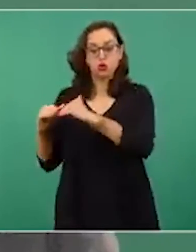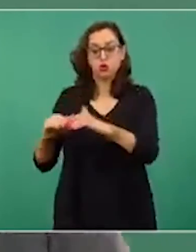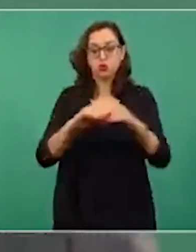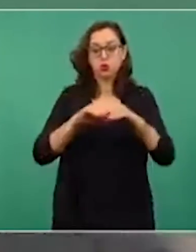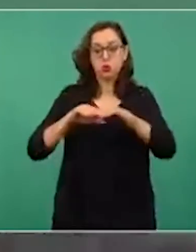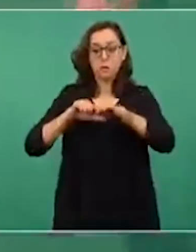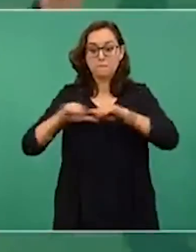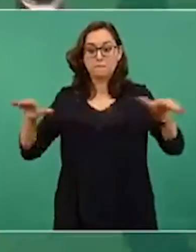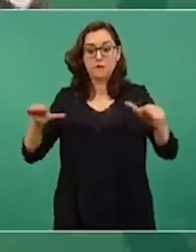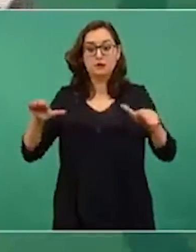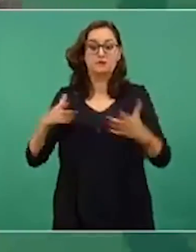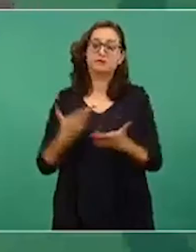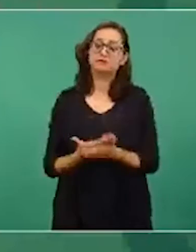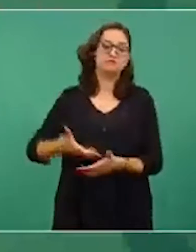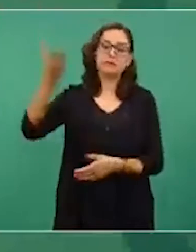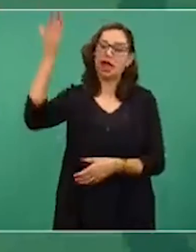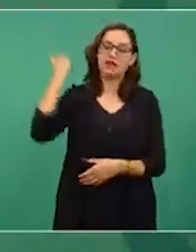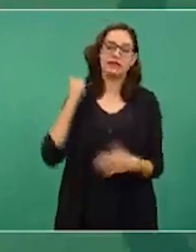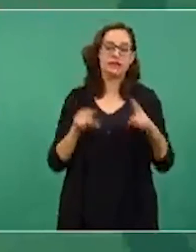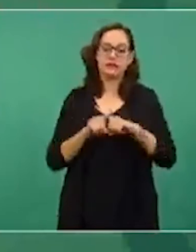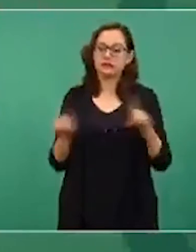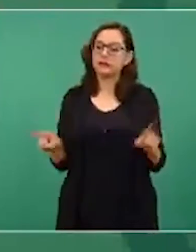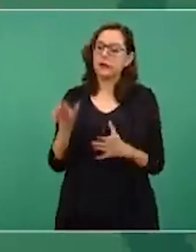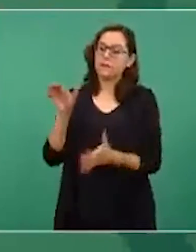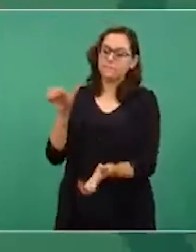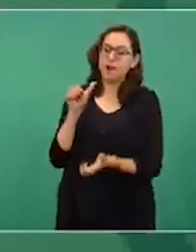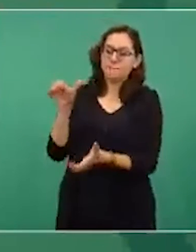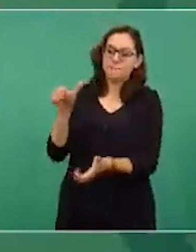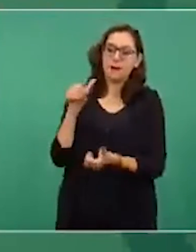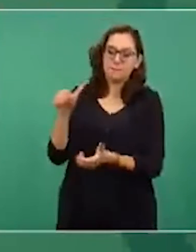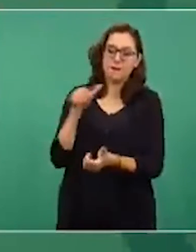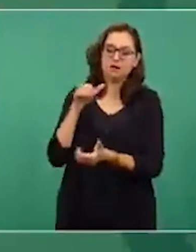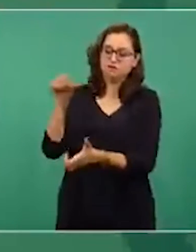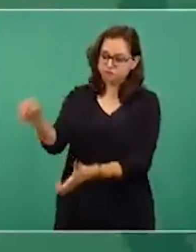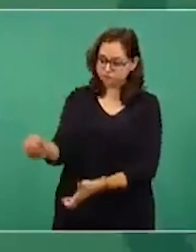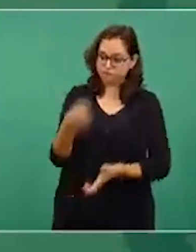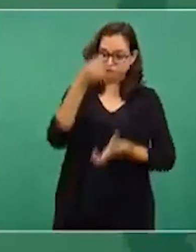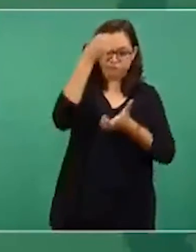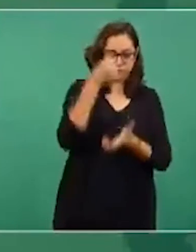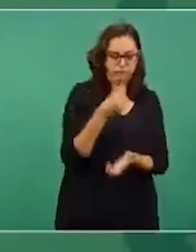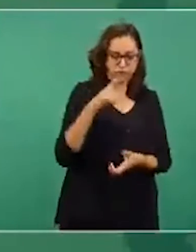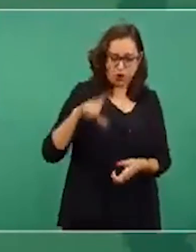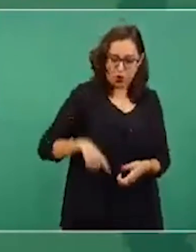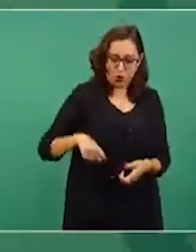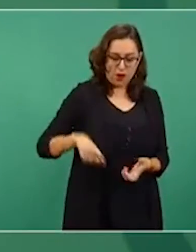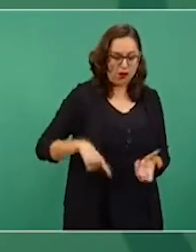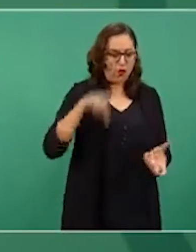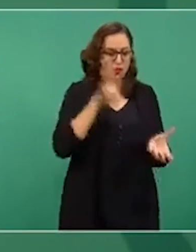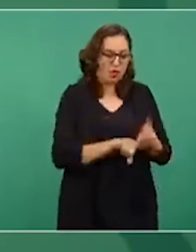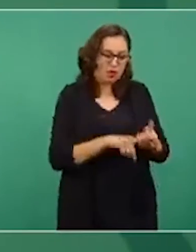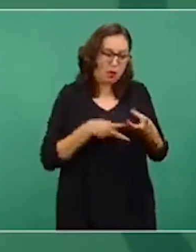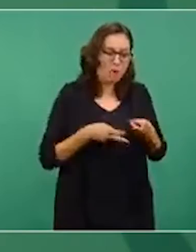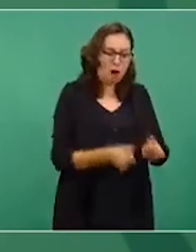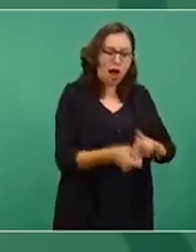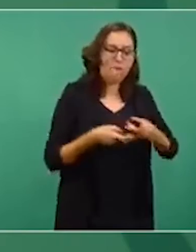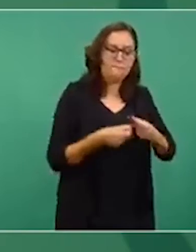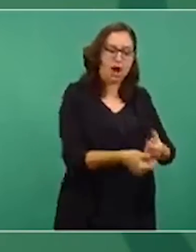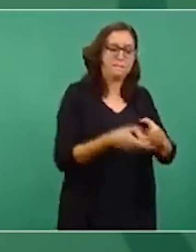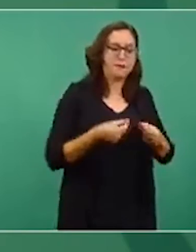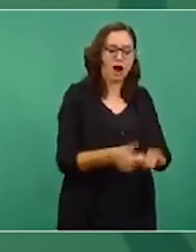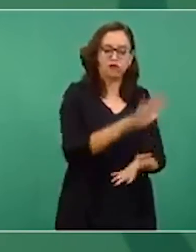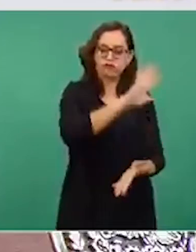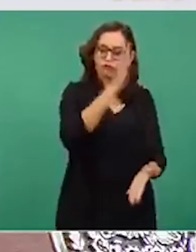todo se quedaba en el aparato burocrático,